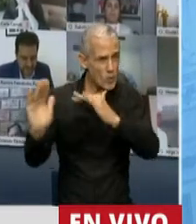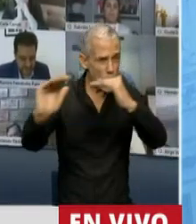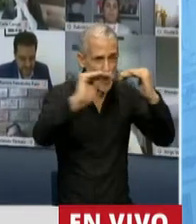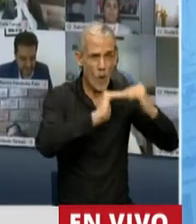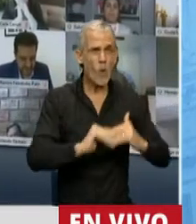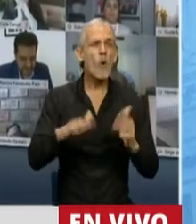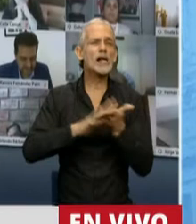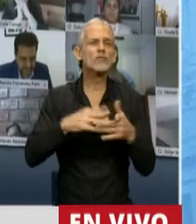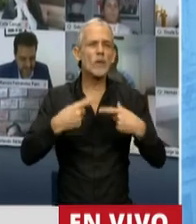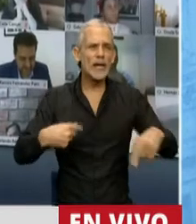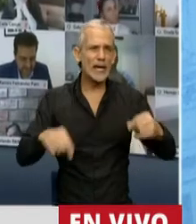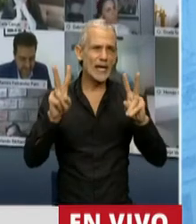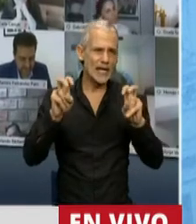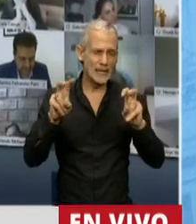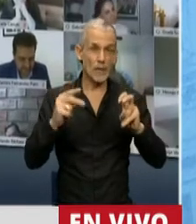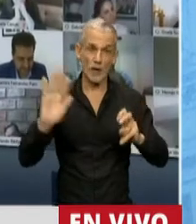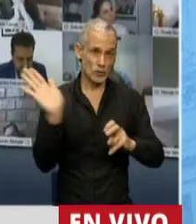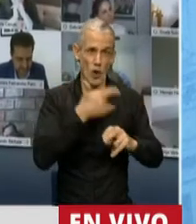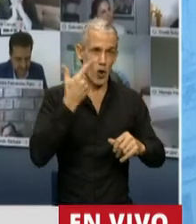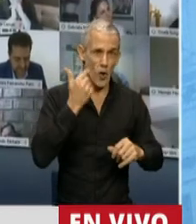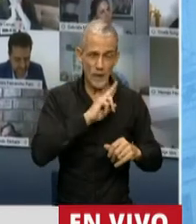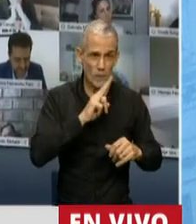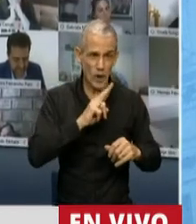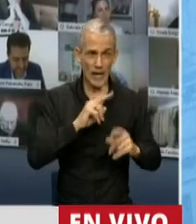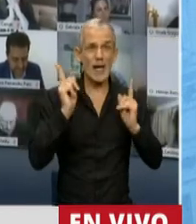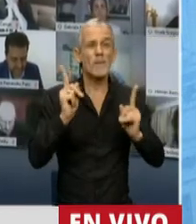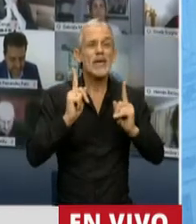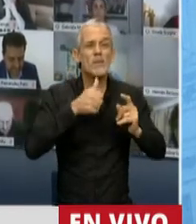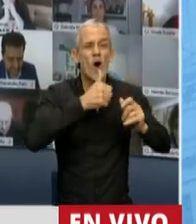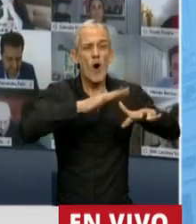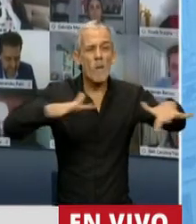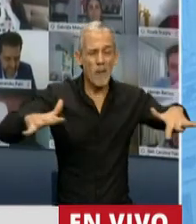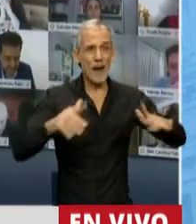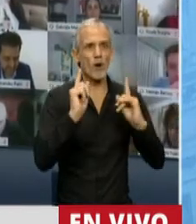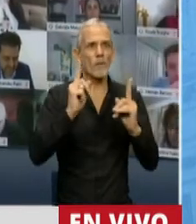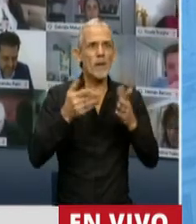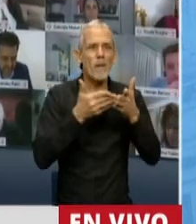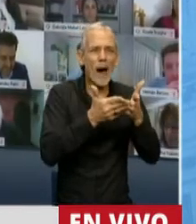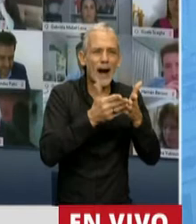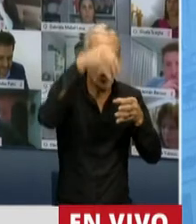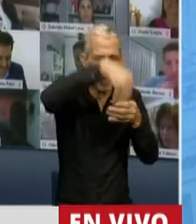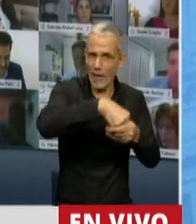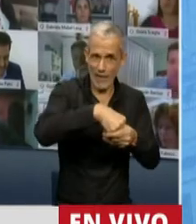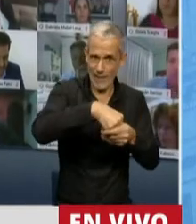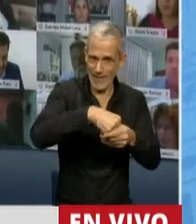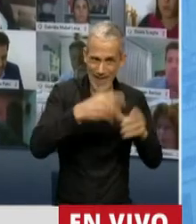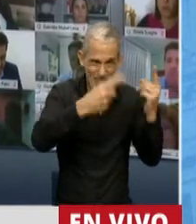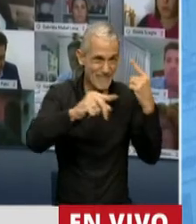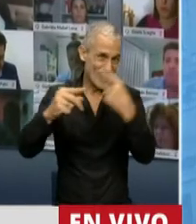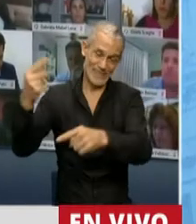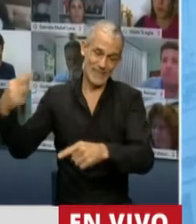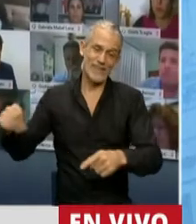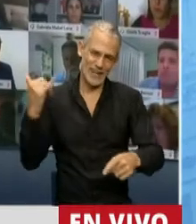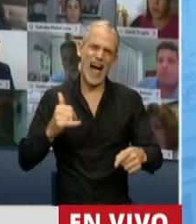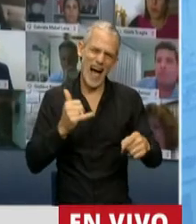tiene que ver con que seguramente todos y todas estamos en el mismo mar, pero no todos y todas estamos en el mismo barco. Y dejó